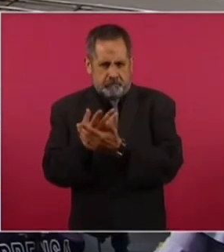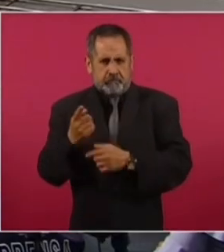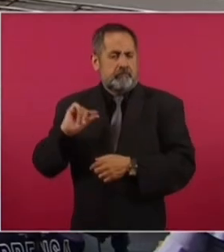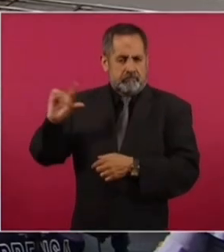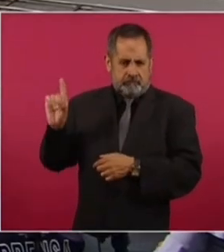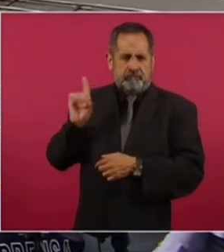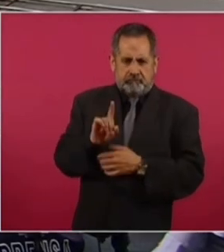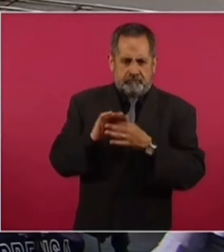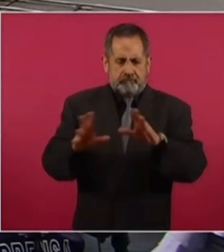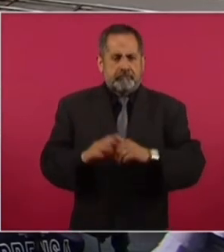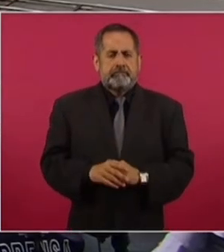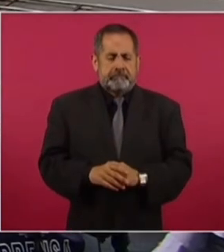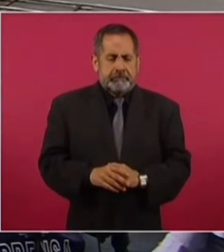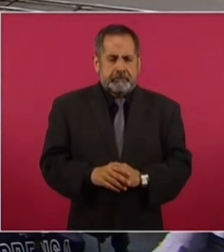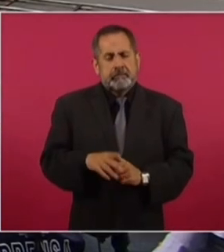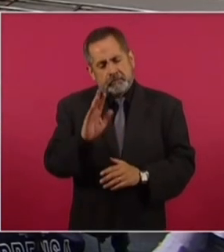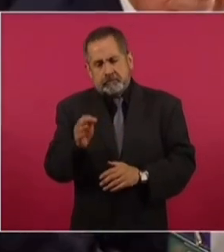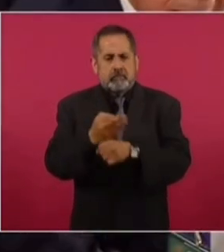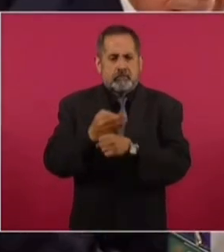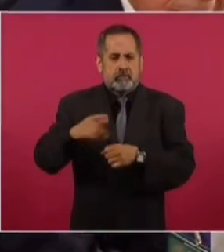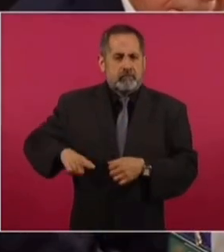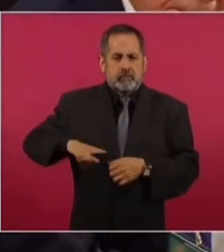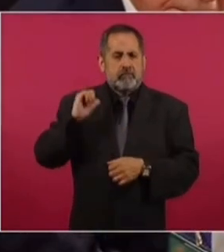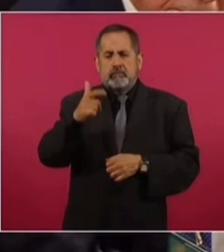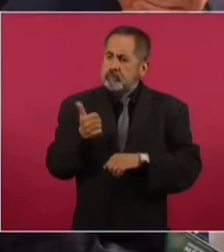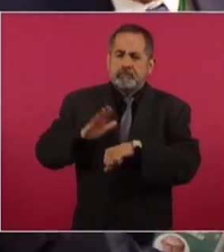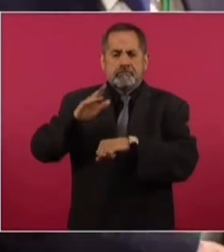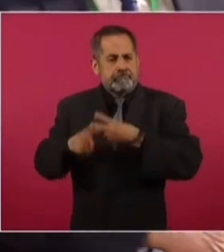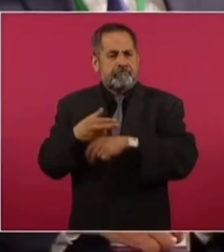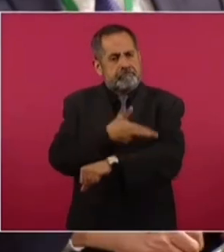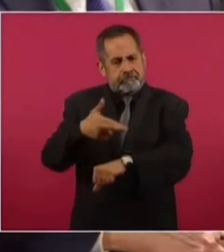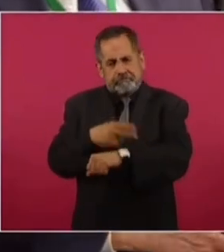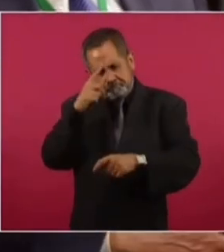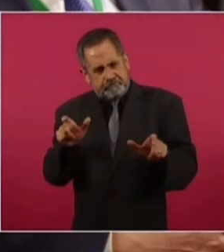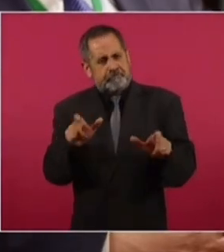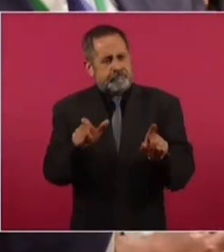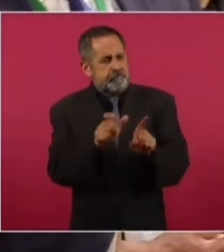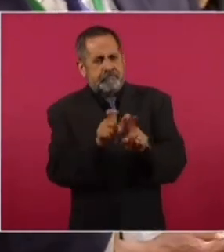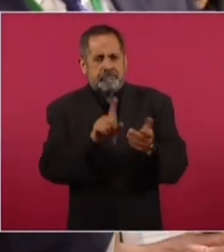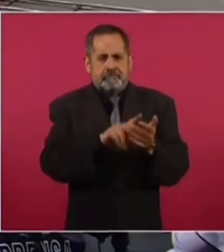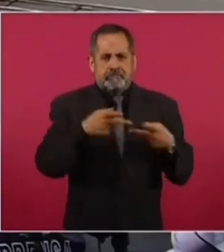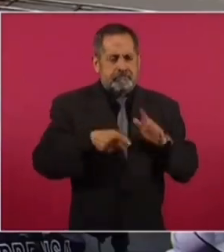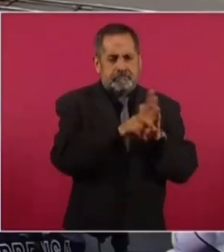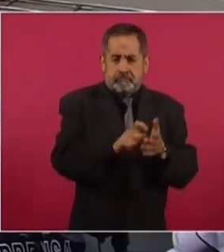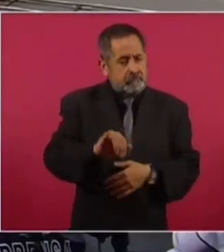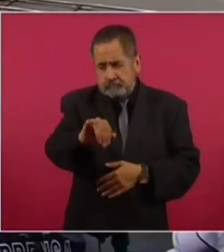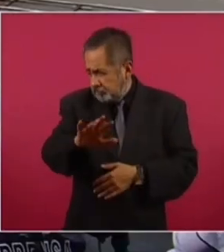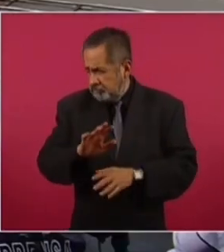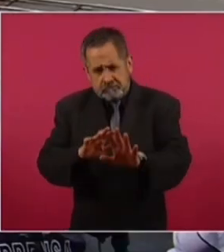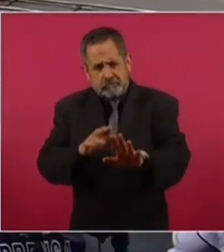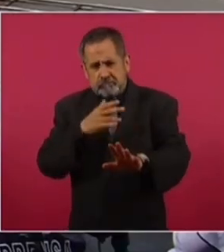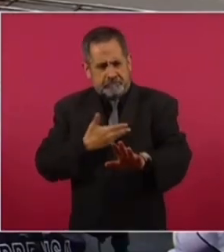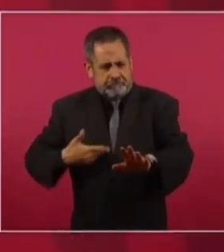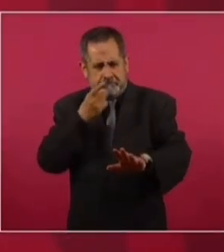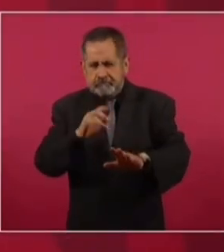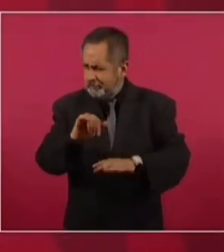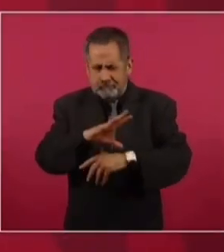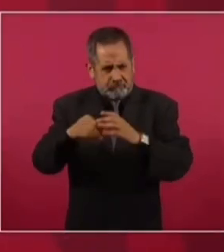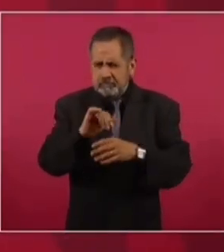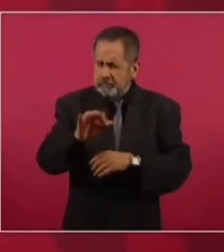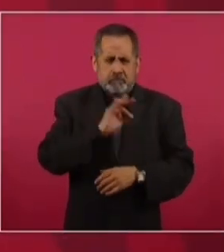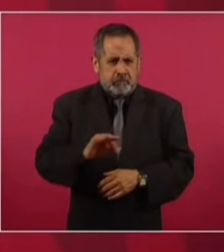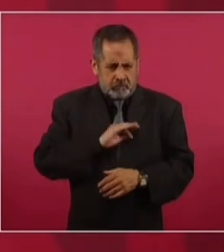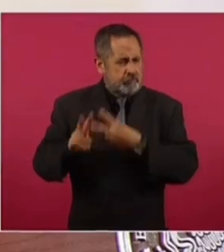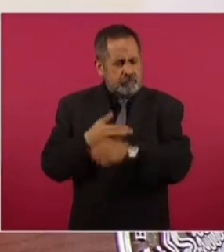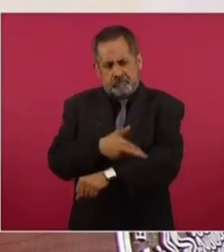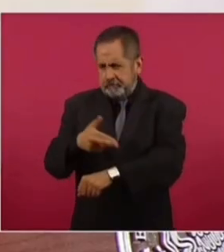nuestros funcionarios. Correcto. Y entonces, ¿de momento de hoy su gobierno no ha delimitado otras acciones que vaya a implementar para la protección de periodistas? Pues sí, todas las que se puedan aplicar y